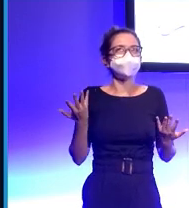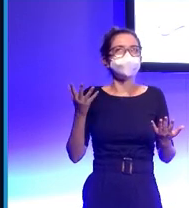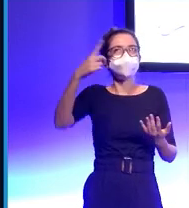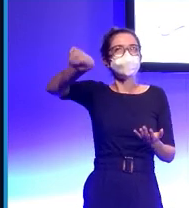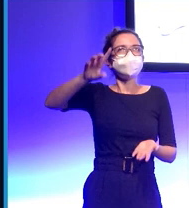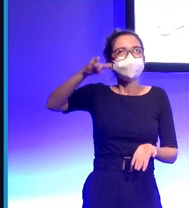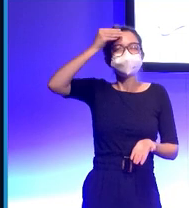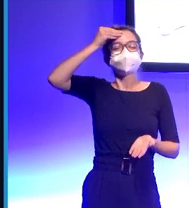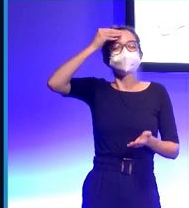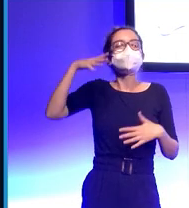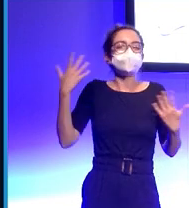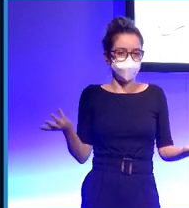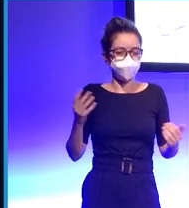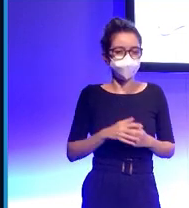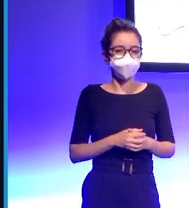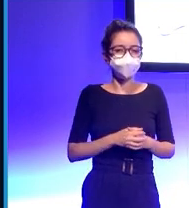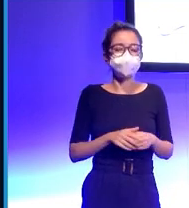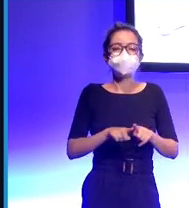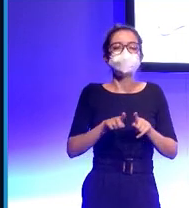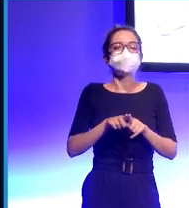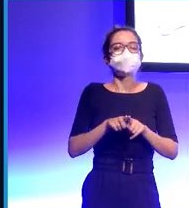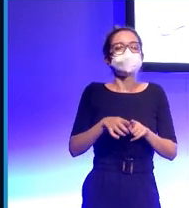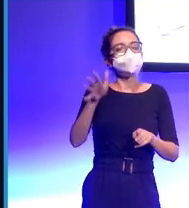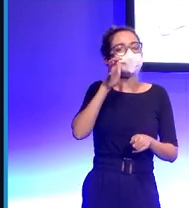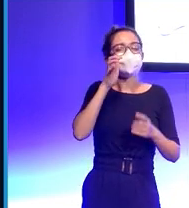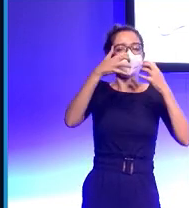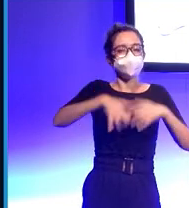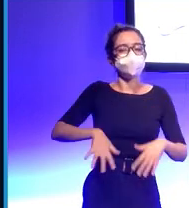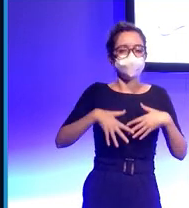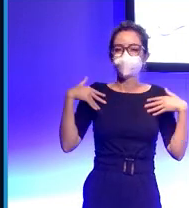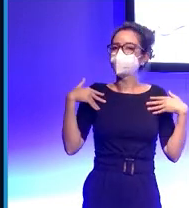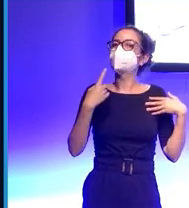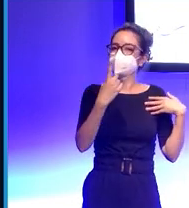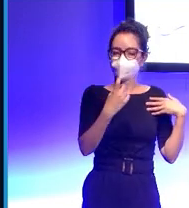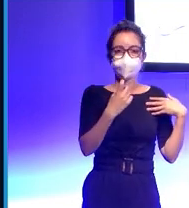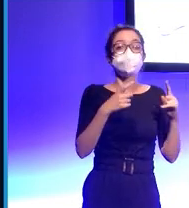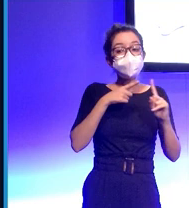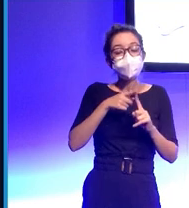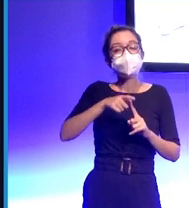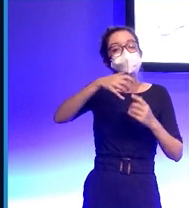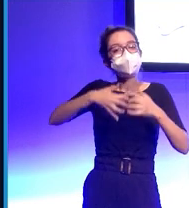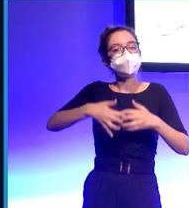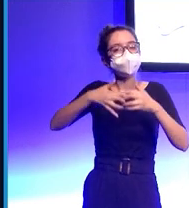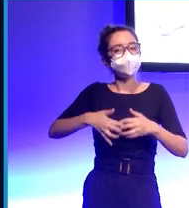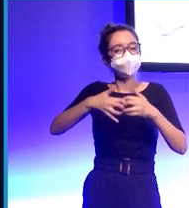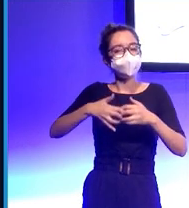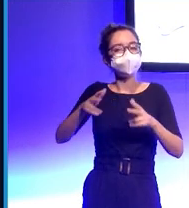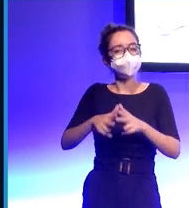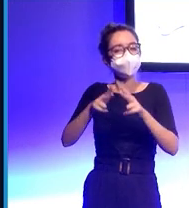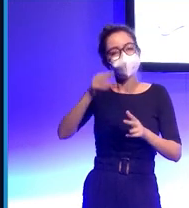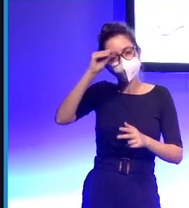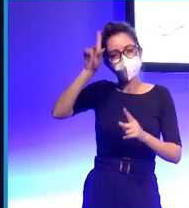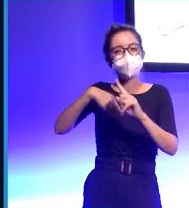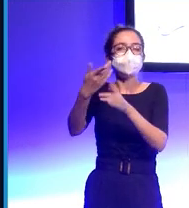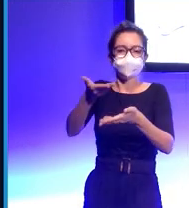el primero es que la percepción automática de emociones es necesaria para crear máquinas que sean socialmente inteligentes y que nos puedan ayudar